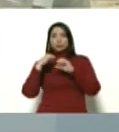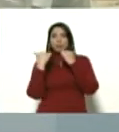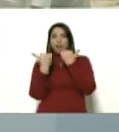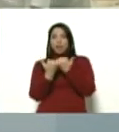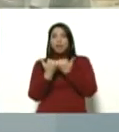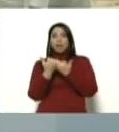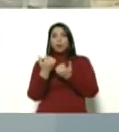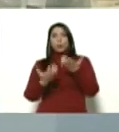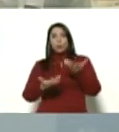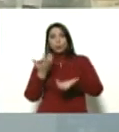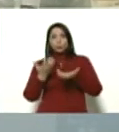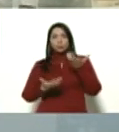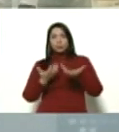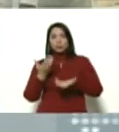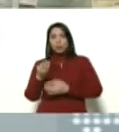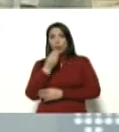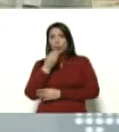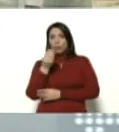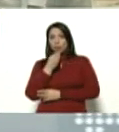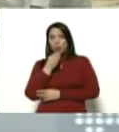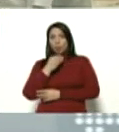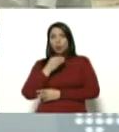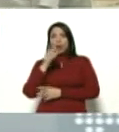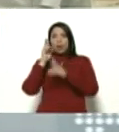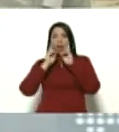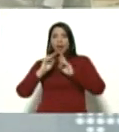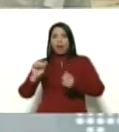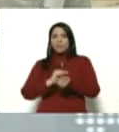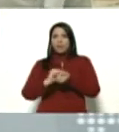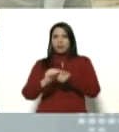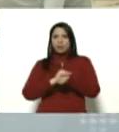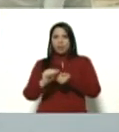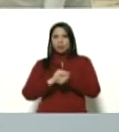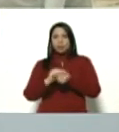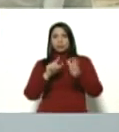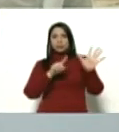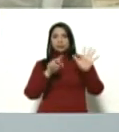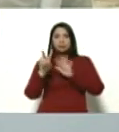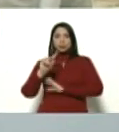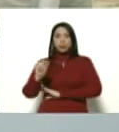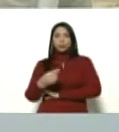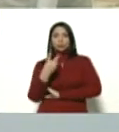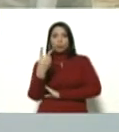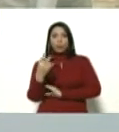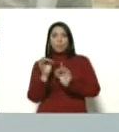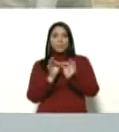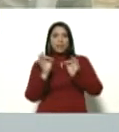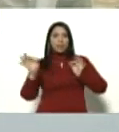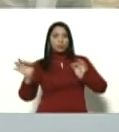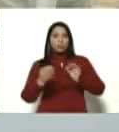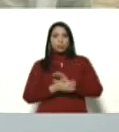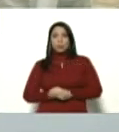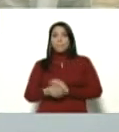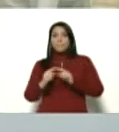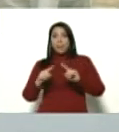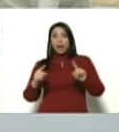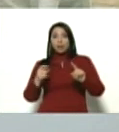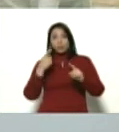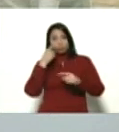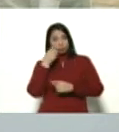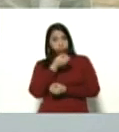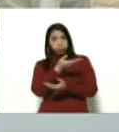cocina, comedor, lavadero de 62.2 metros cuadrados. Para que ustedes vean,